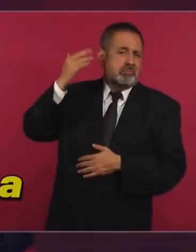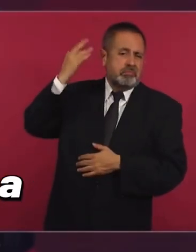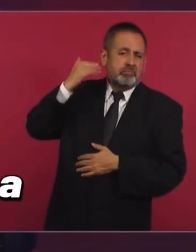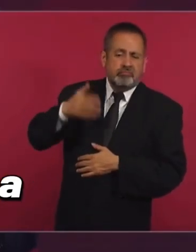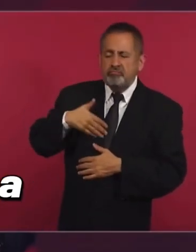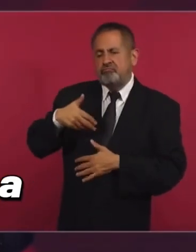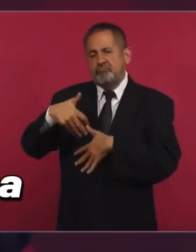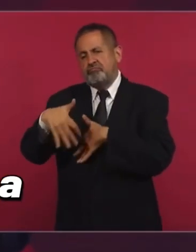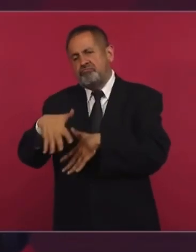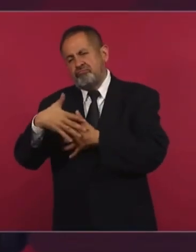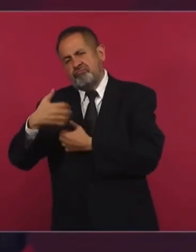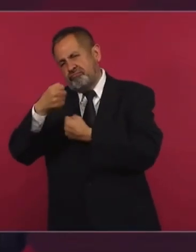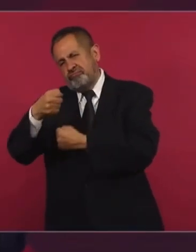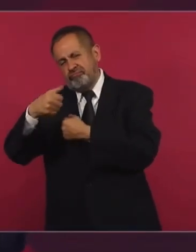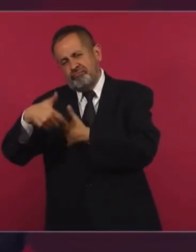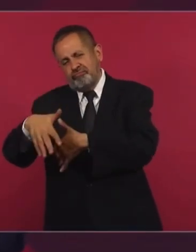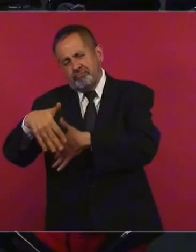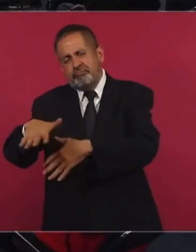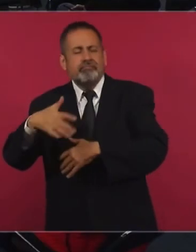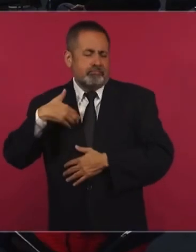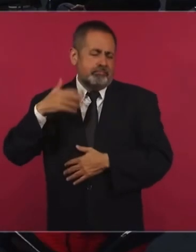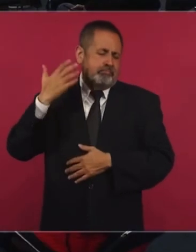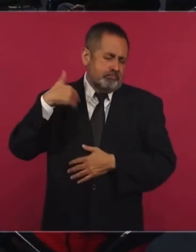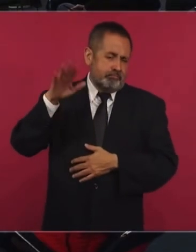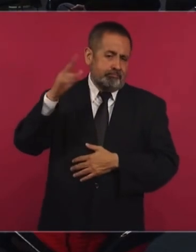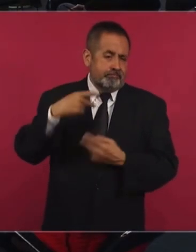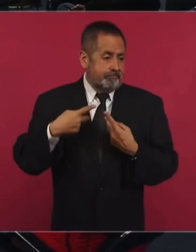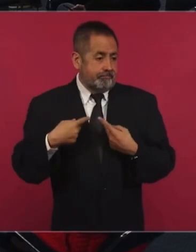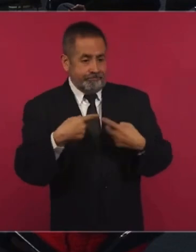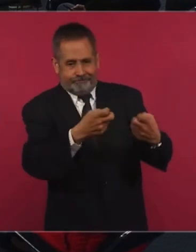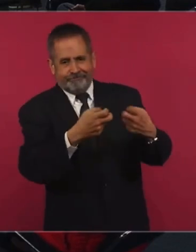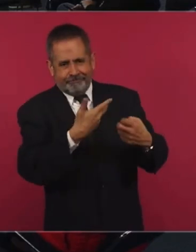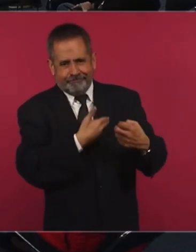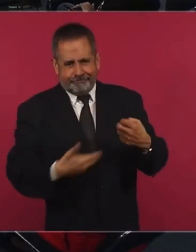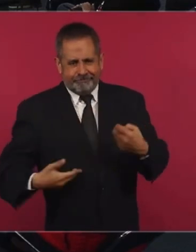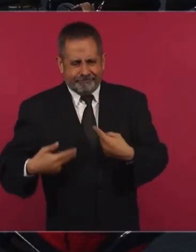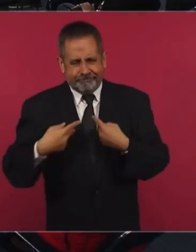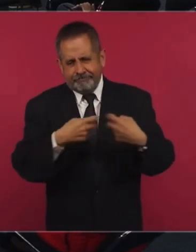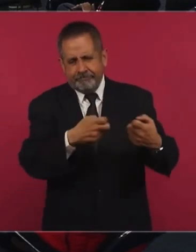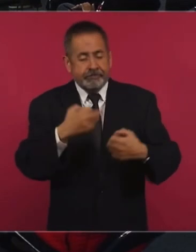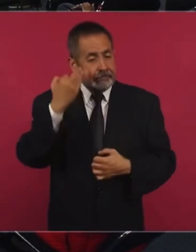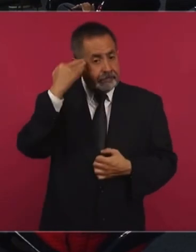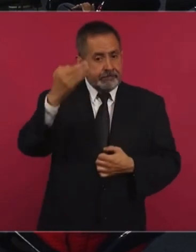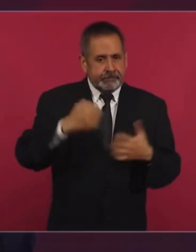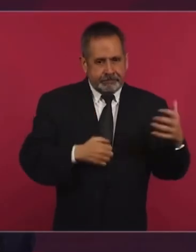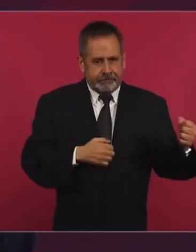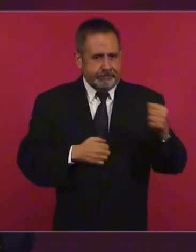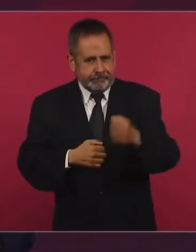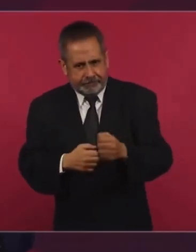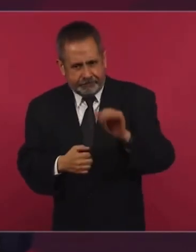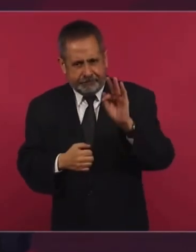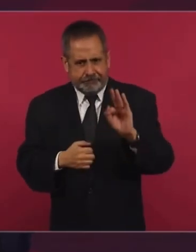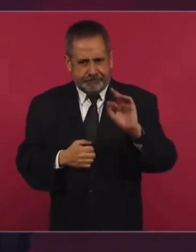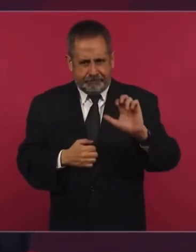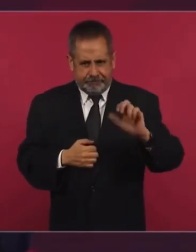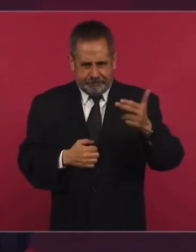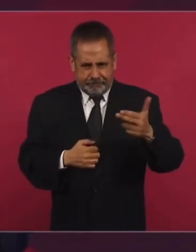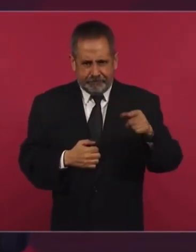habían robado la presidencia cuando impusieron a Calderón y él estaba como